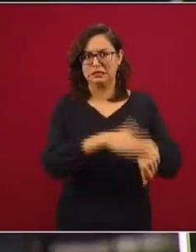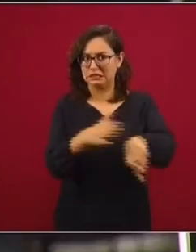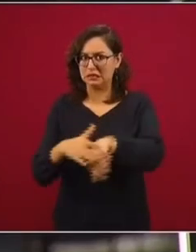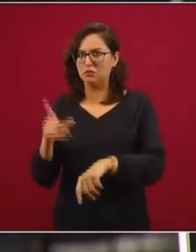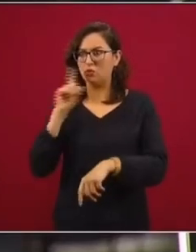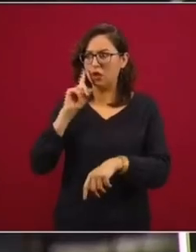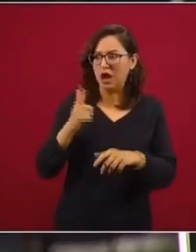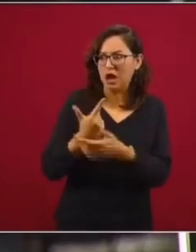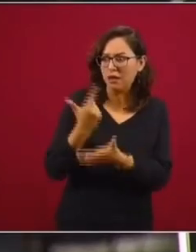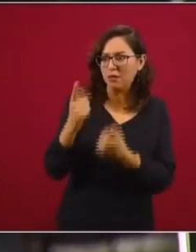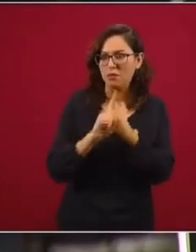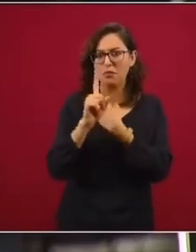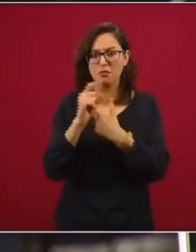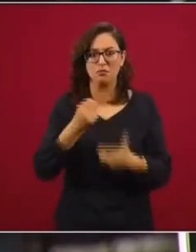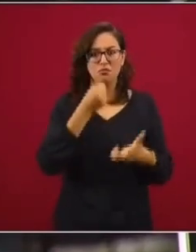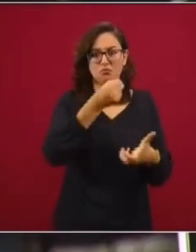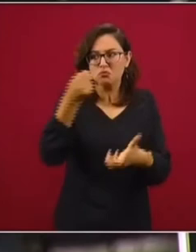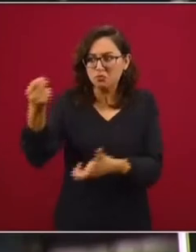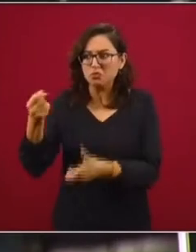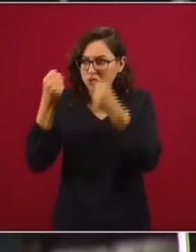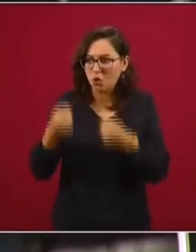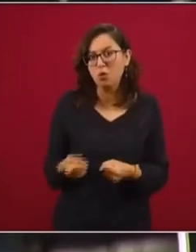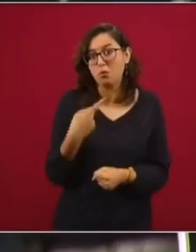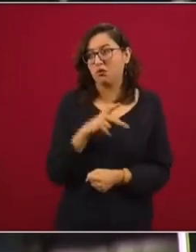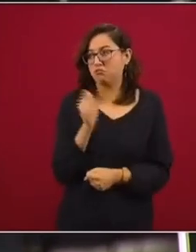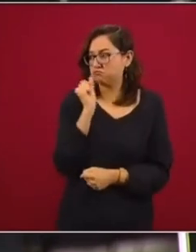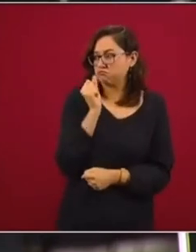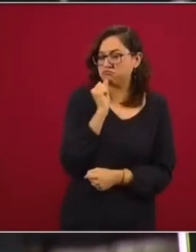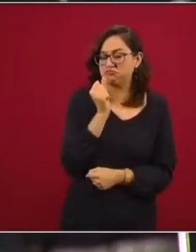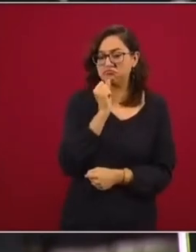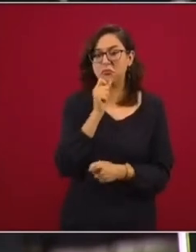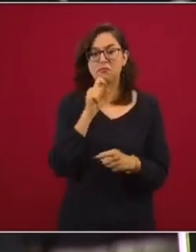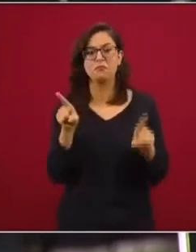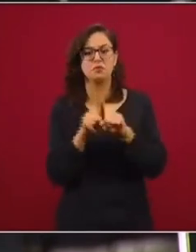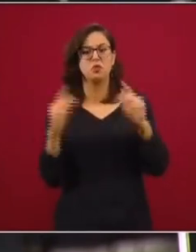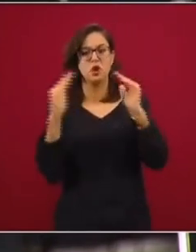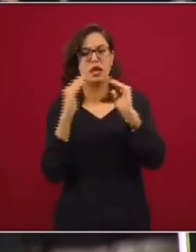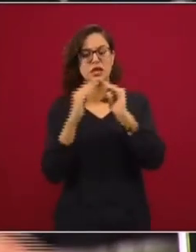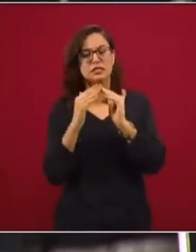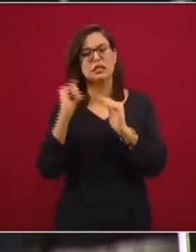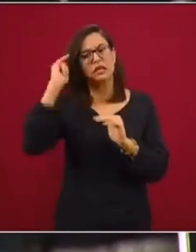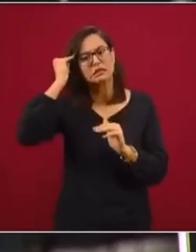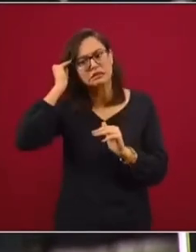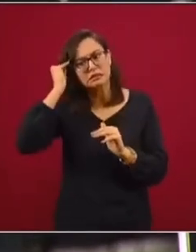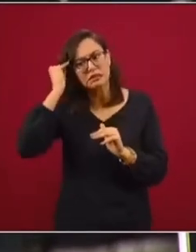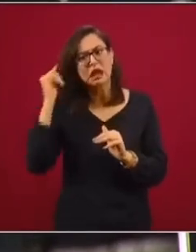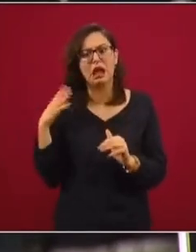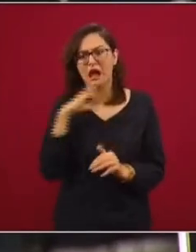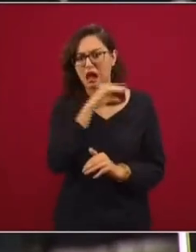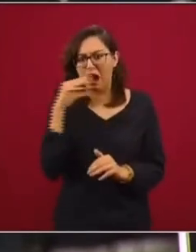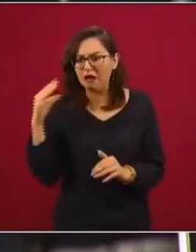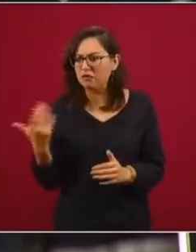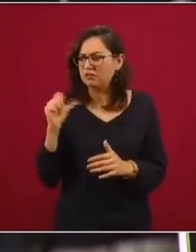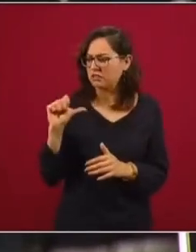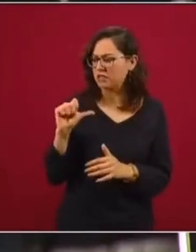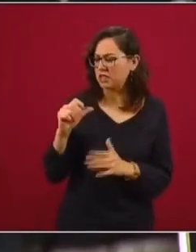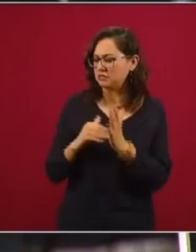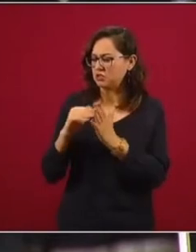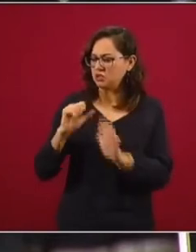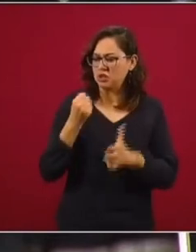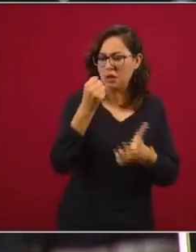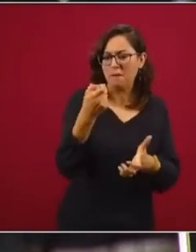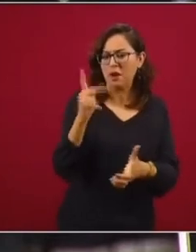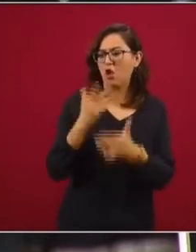no hay información de que ya se haya entregado ese presupuesto. También a las casas de la mujer indígena y afromexicana, que nos decía que se han entregado 16 millones, pero el presupuesto que tenían